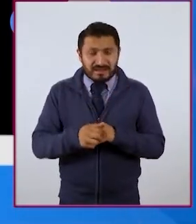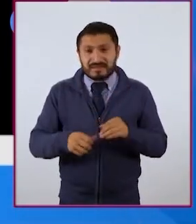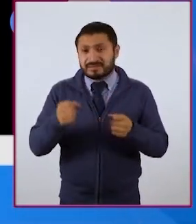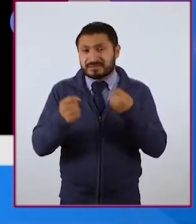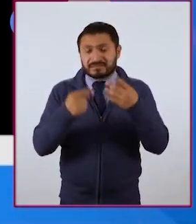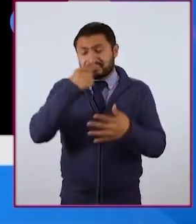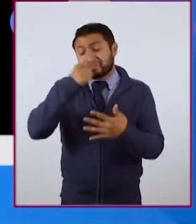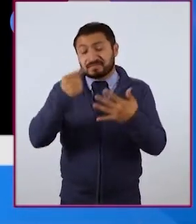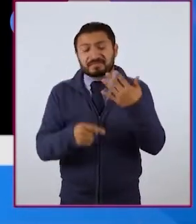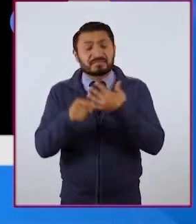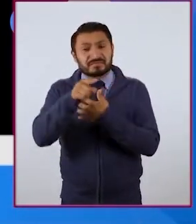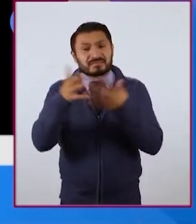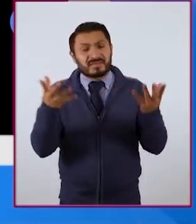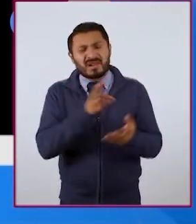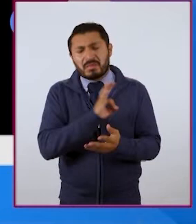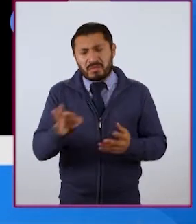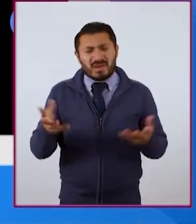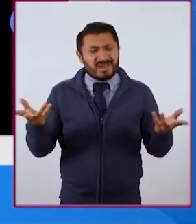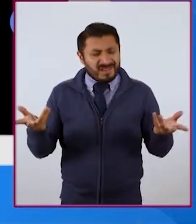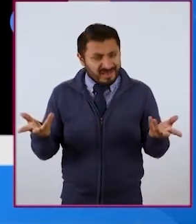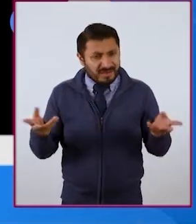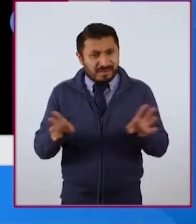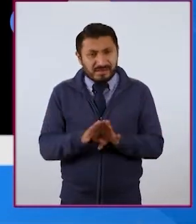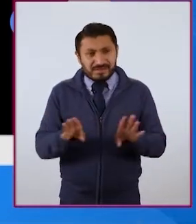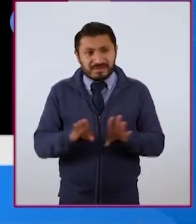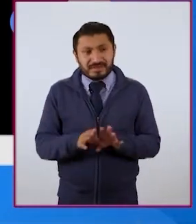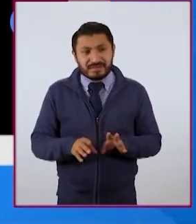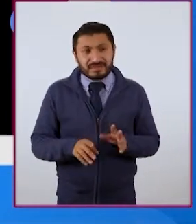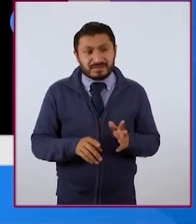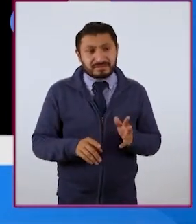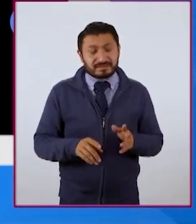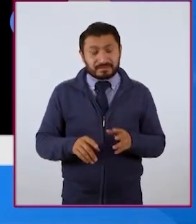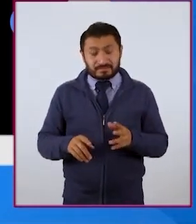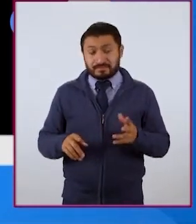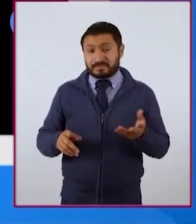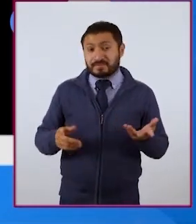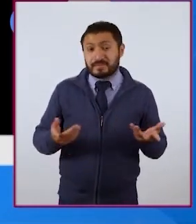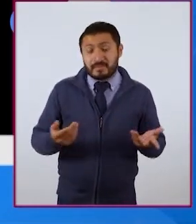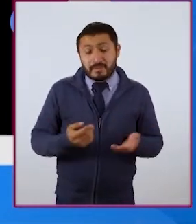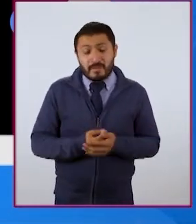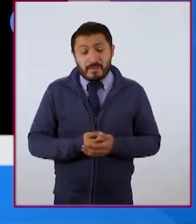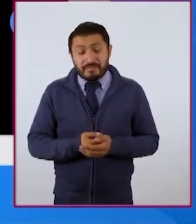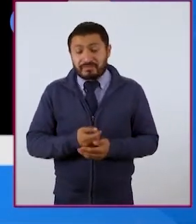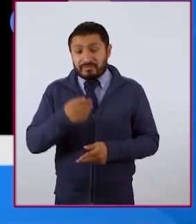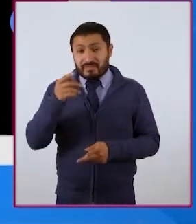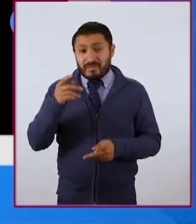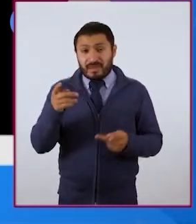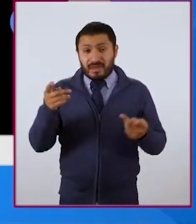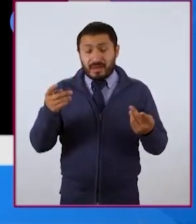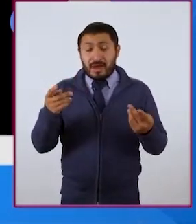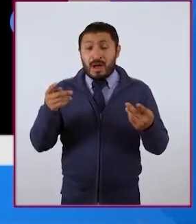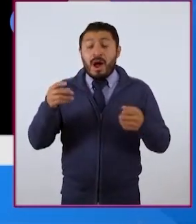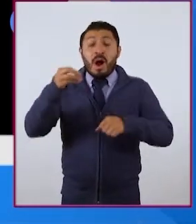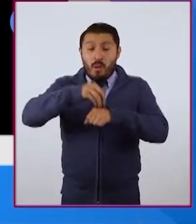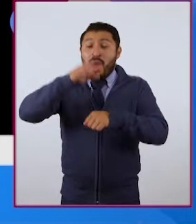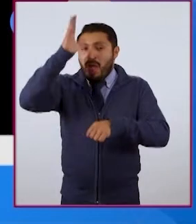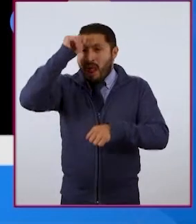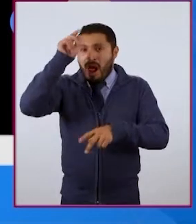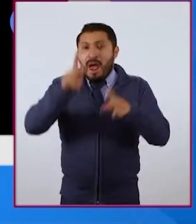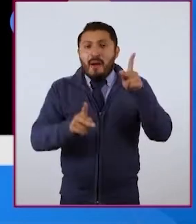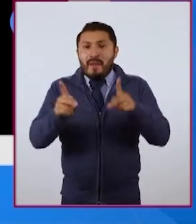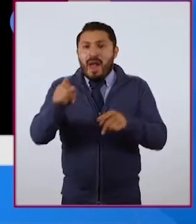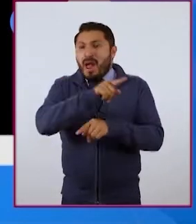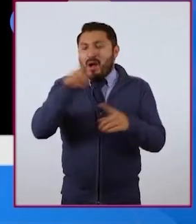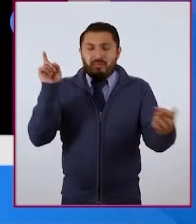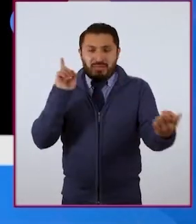tips que puedes llevar a cabo, algunas prácticas comunes y también sencillas, sencillas, es primero vamos a hablar como de acuerdos. Hablemos con las